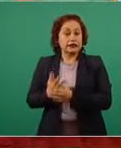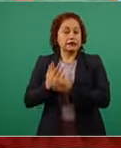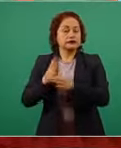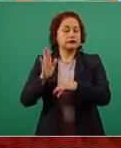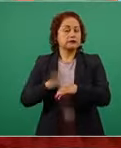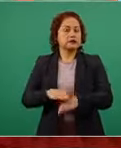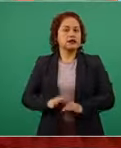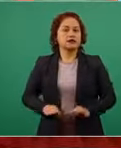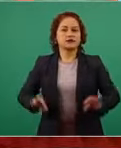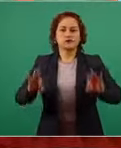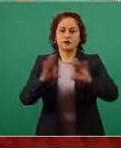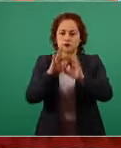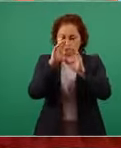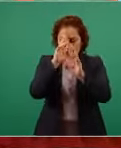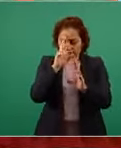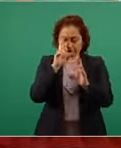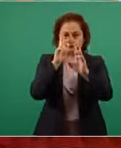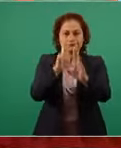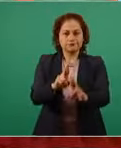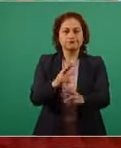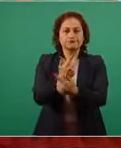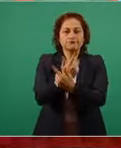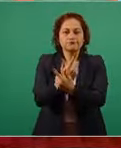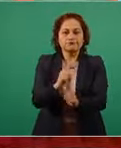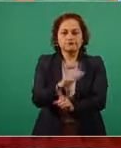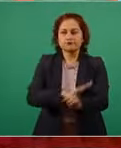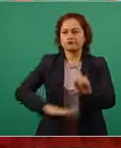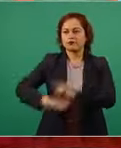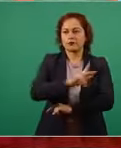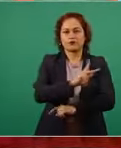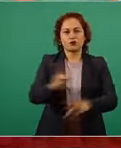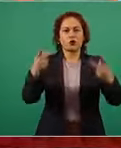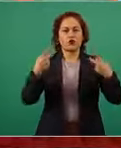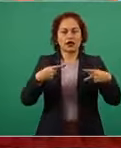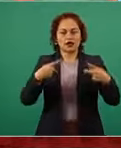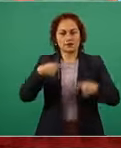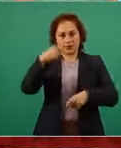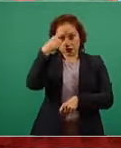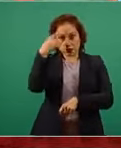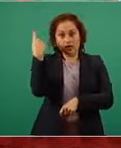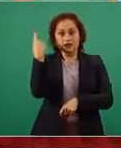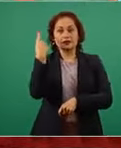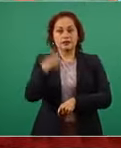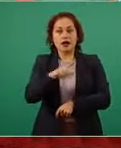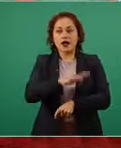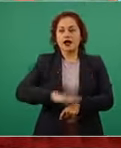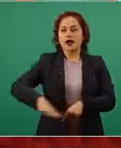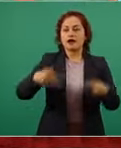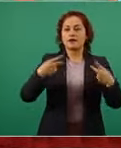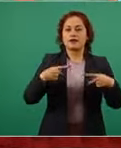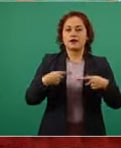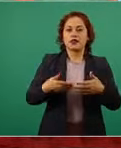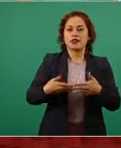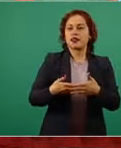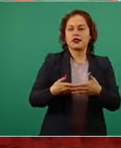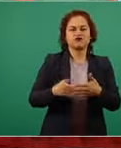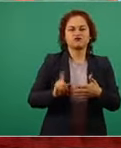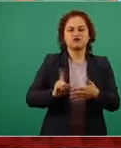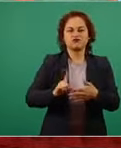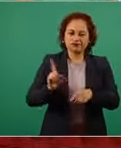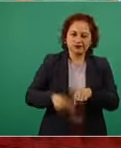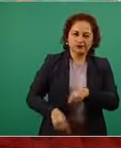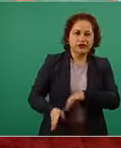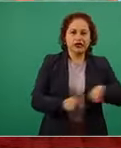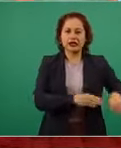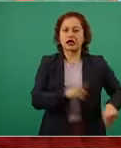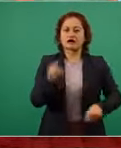Mestre es la mejor garantía de que el pueblo no va a encontrar obstáculos en las próximas elecciones para la